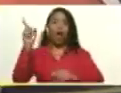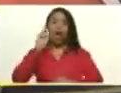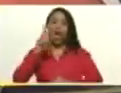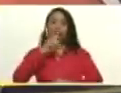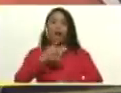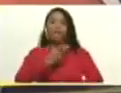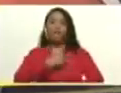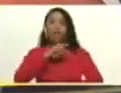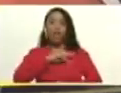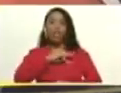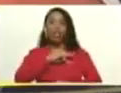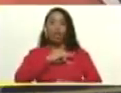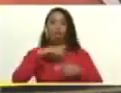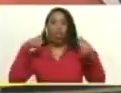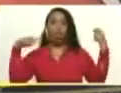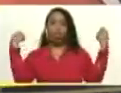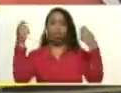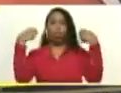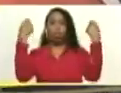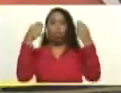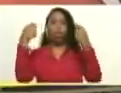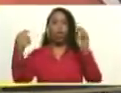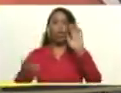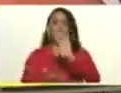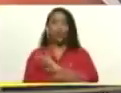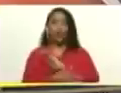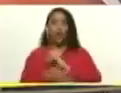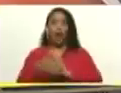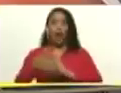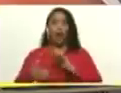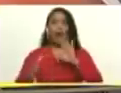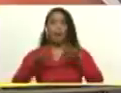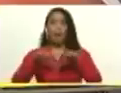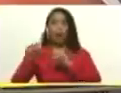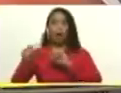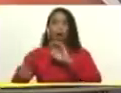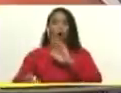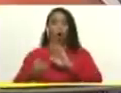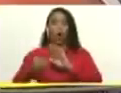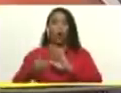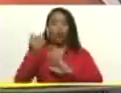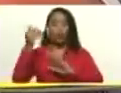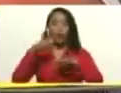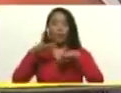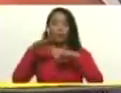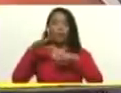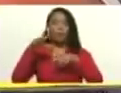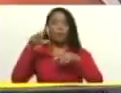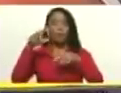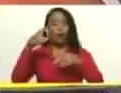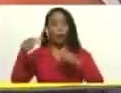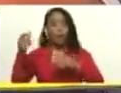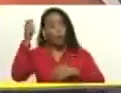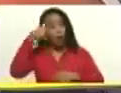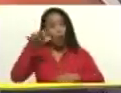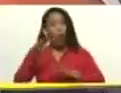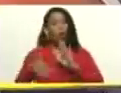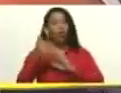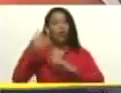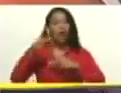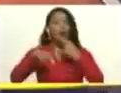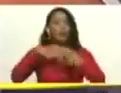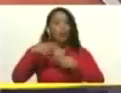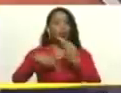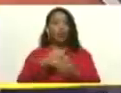y campañas de infamia del imperialismo norteamericano contra nuestra patria, contra nuestro pueblo, contra nuestra revolución.